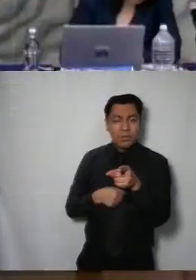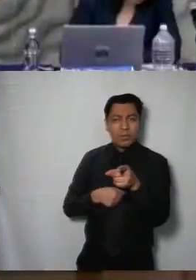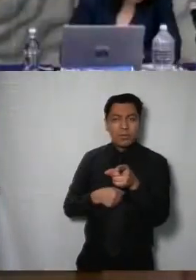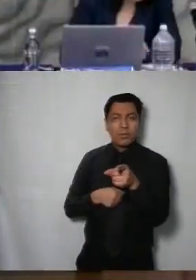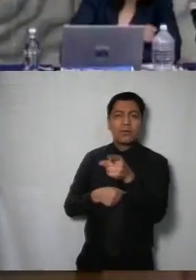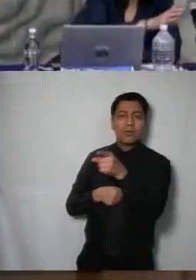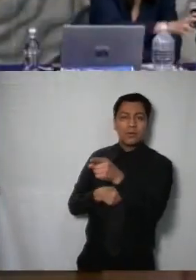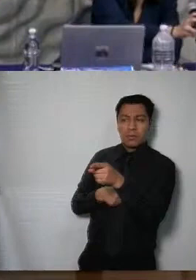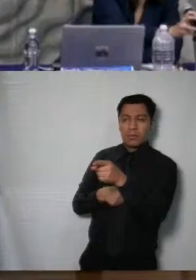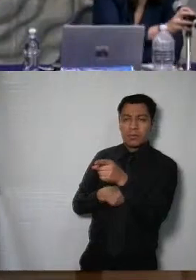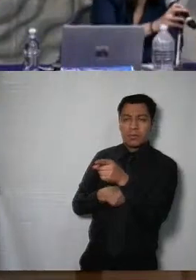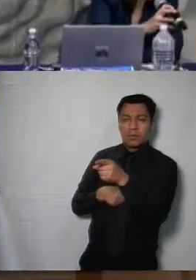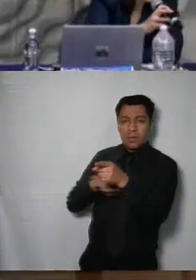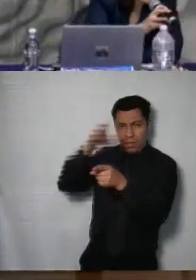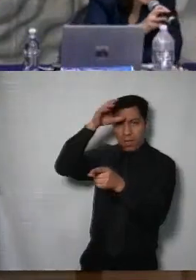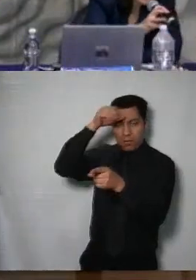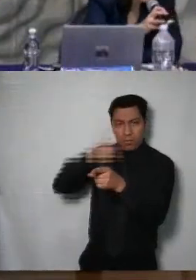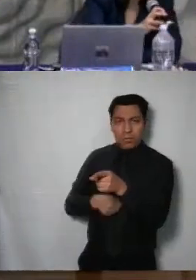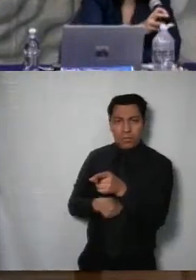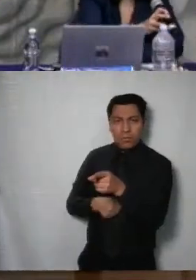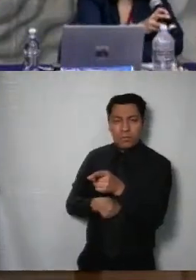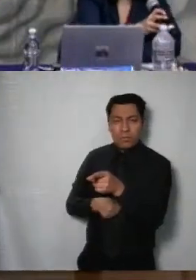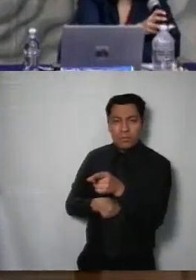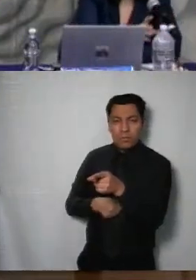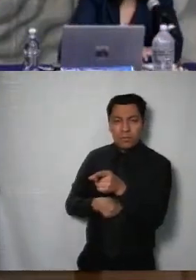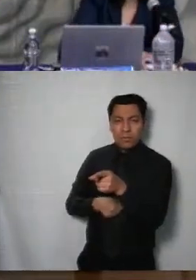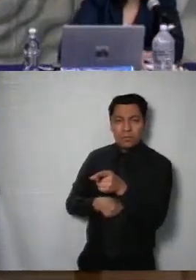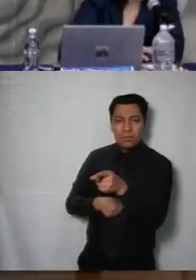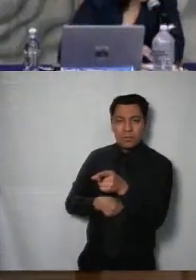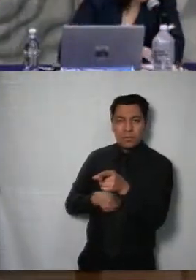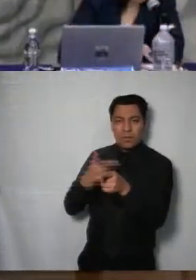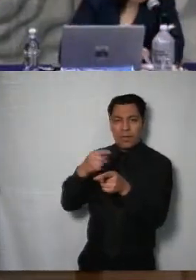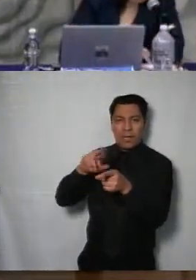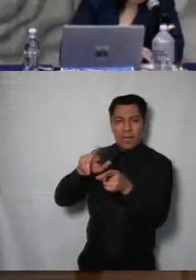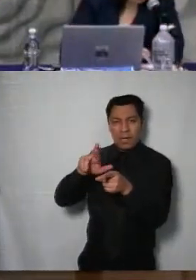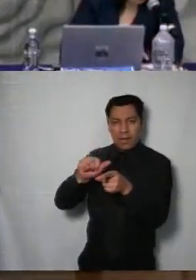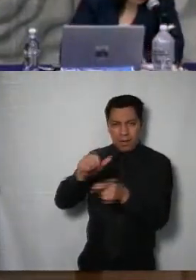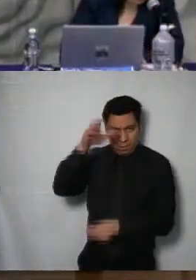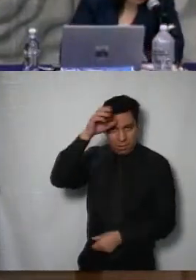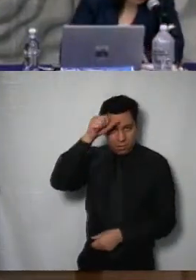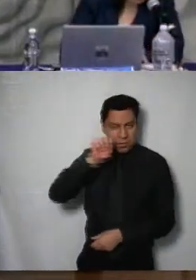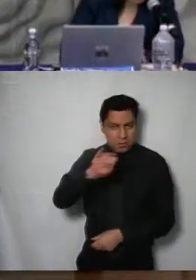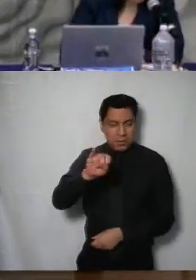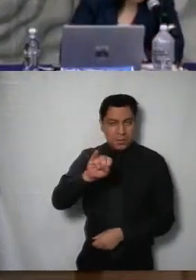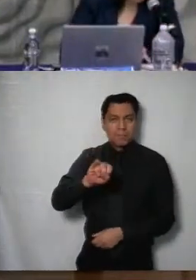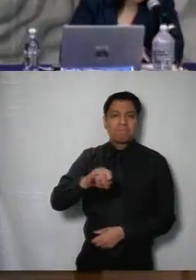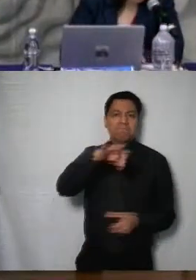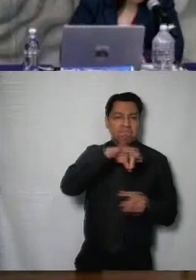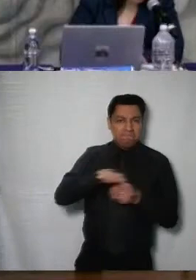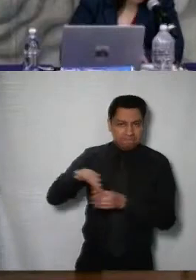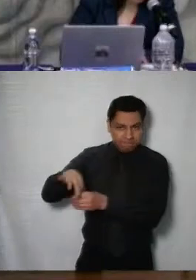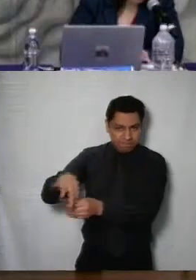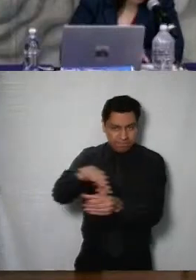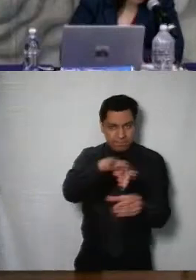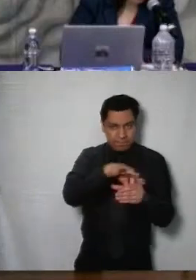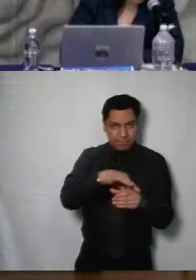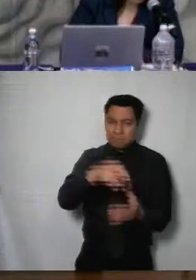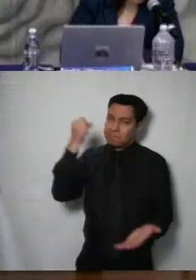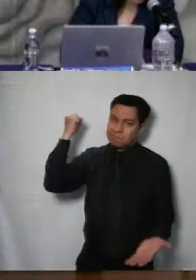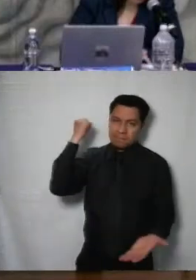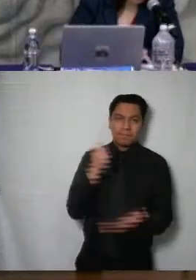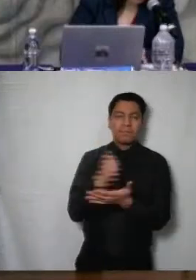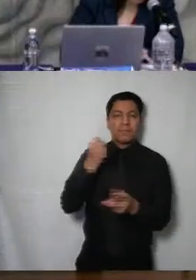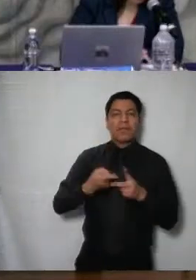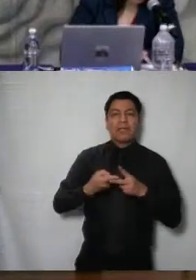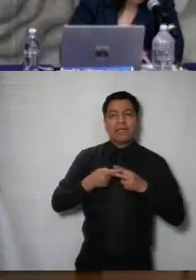Comisionada San Martín A favor Comisionado Guerrero A favor Se aprueba por unanimidad el orden del día de esta